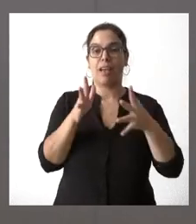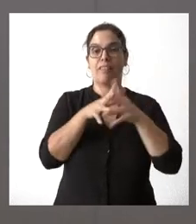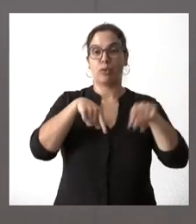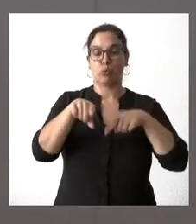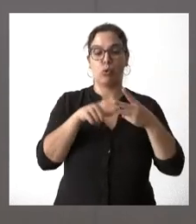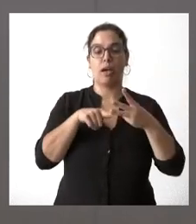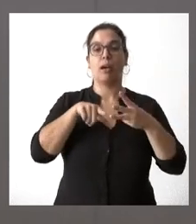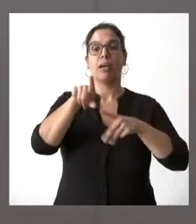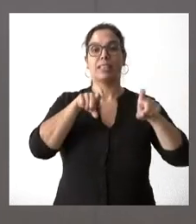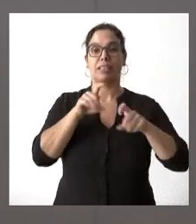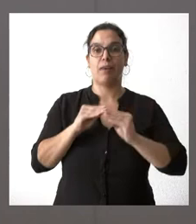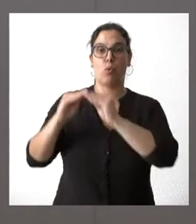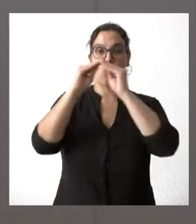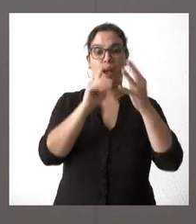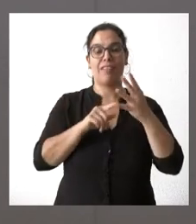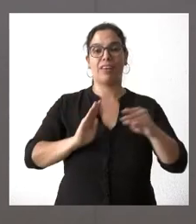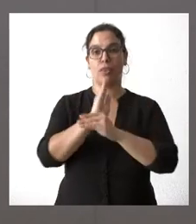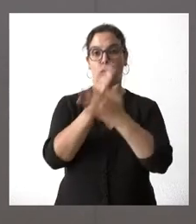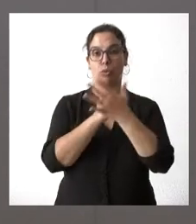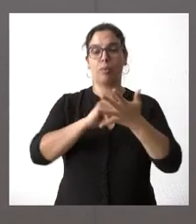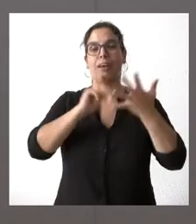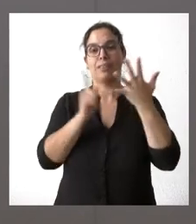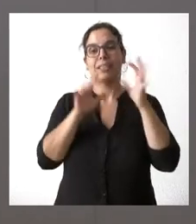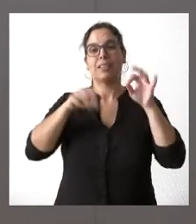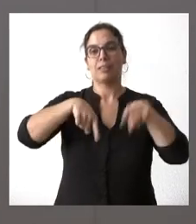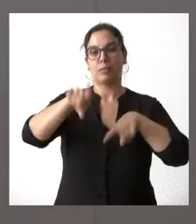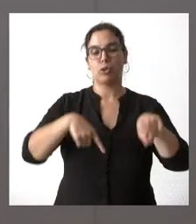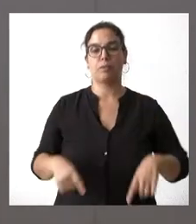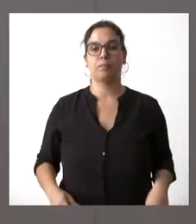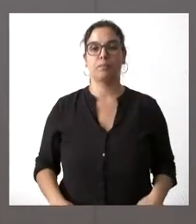única, la financiación autonómica y el mapa del transporte.